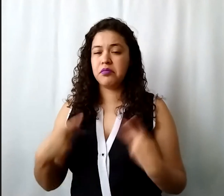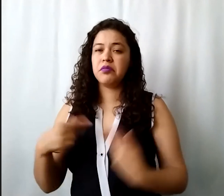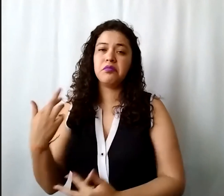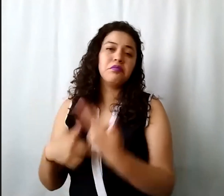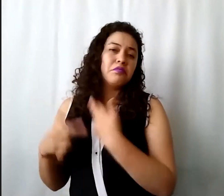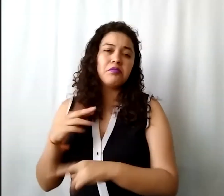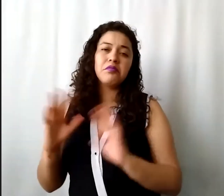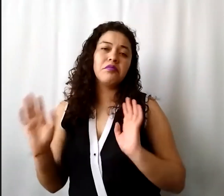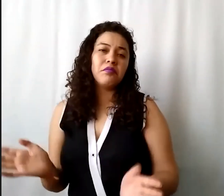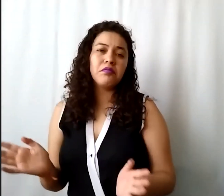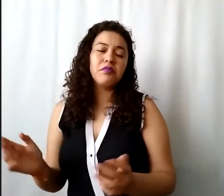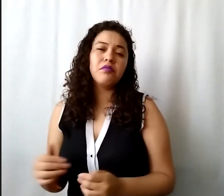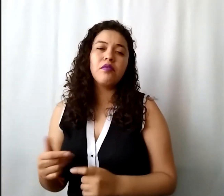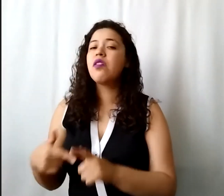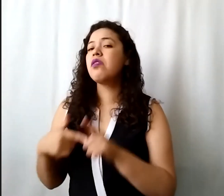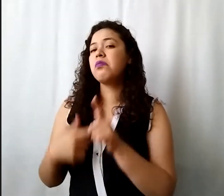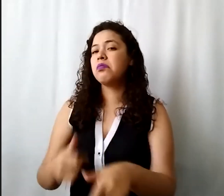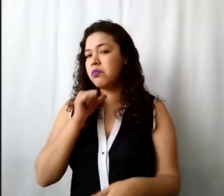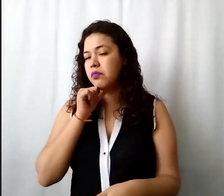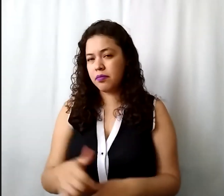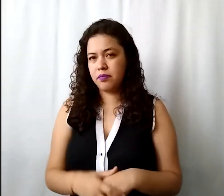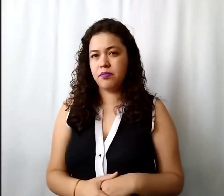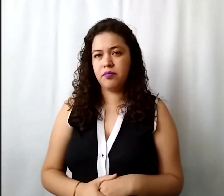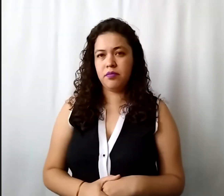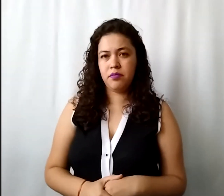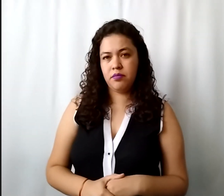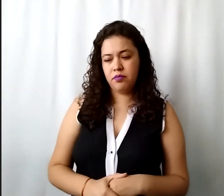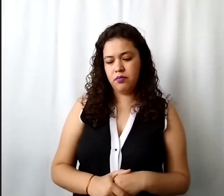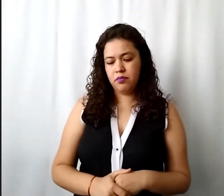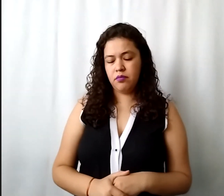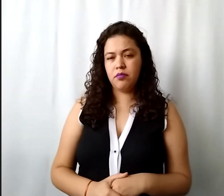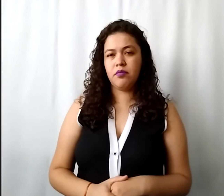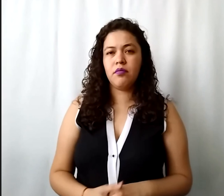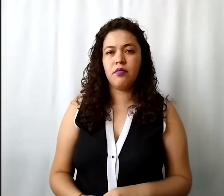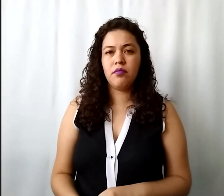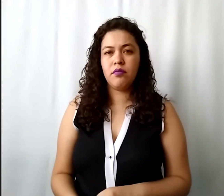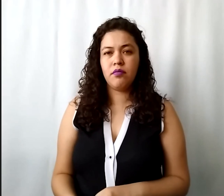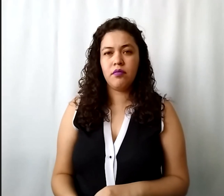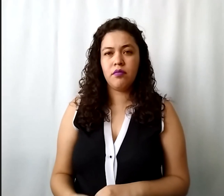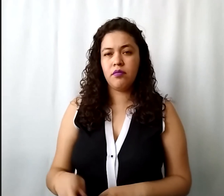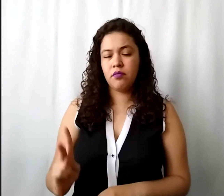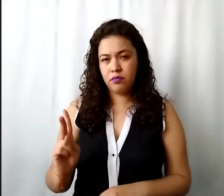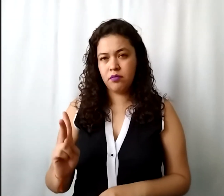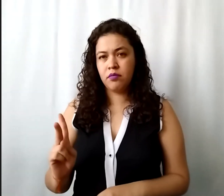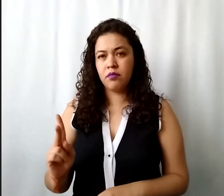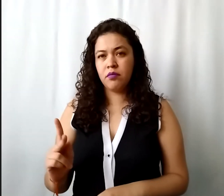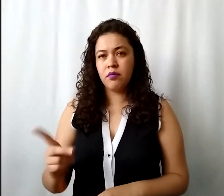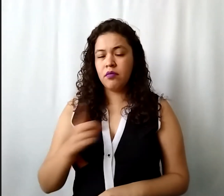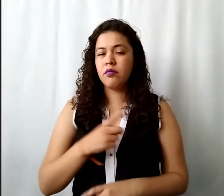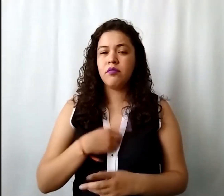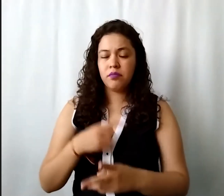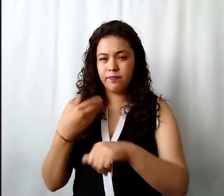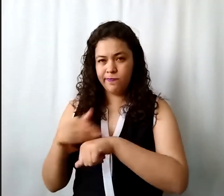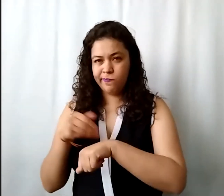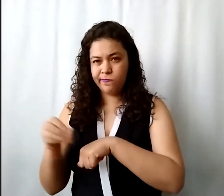realmente no le dio continuidad al servicio que estaba recibiendo pero aún así se tiene que contabilizar